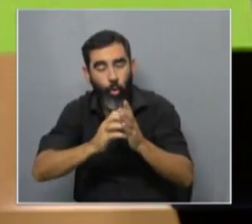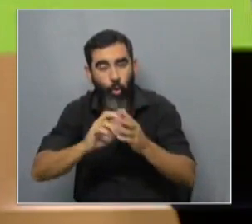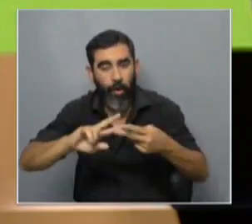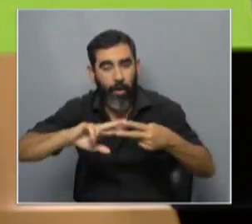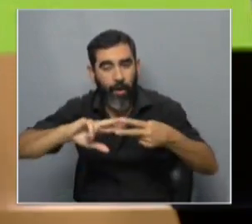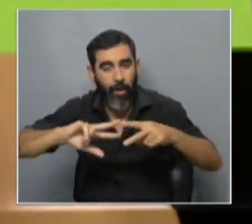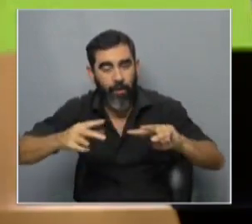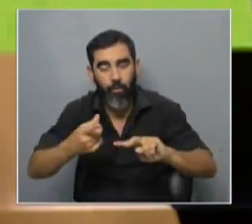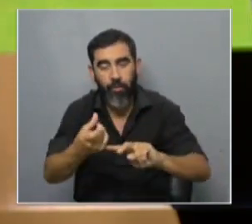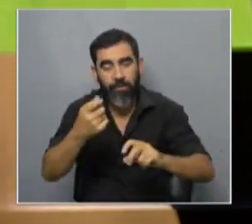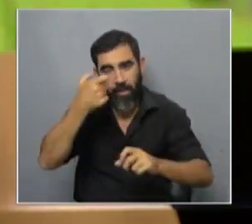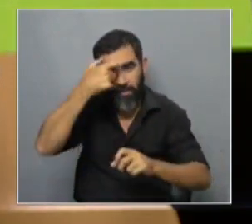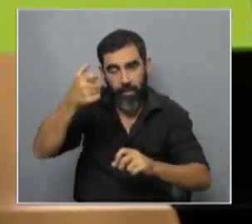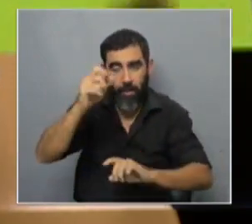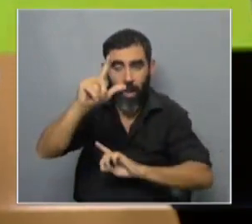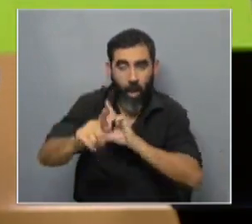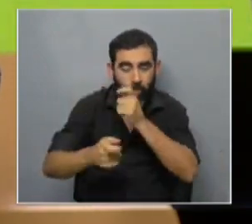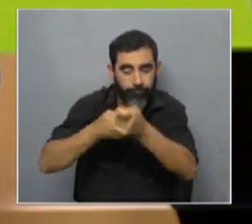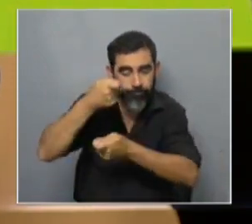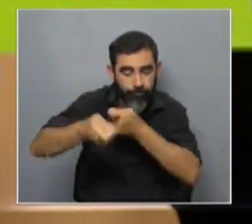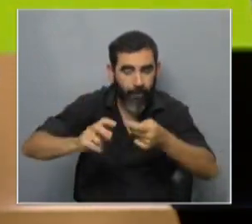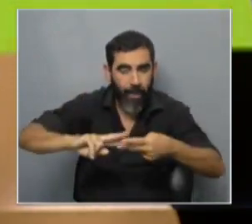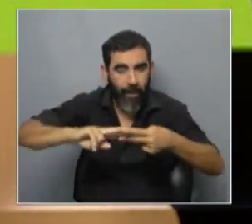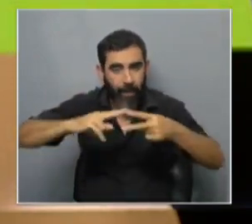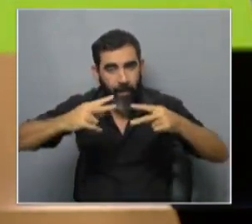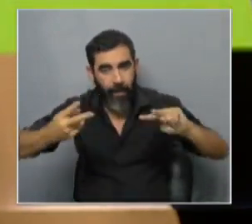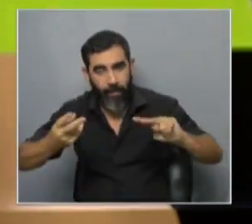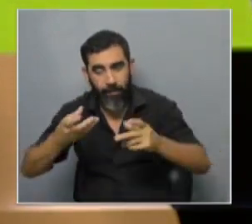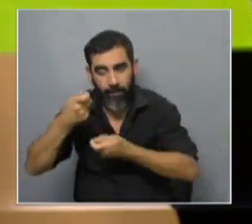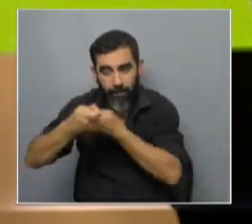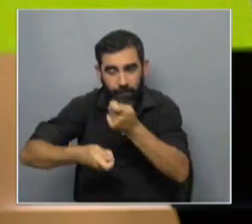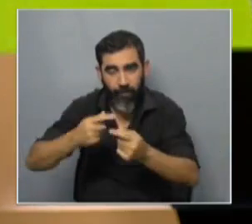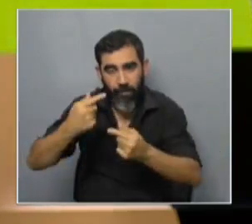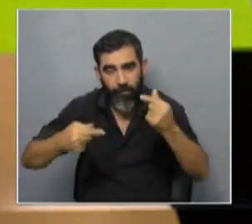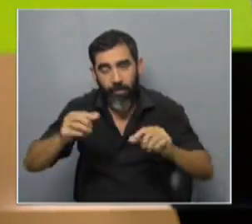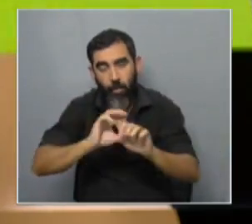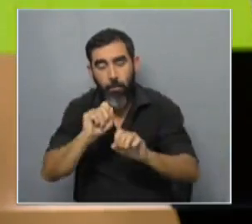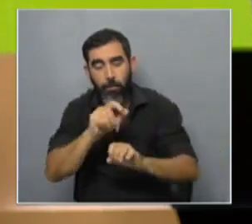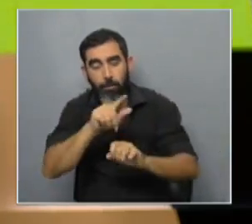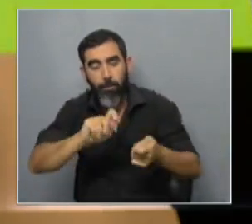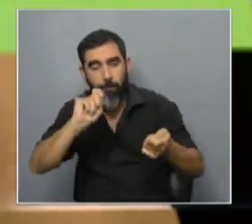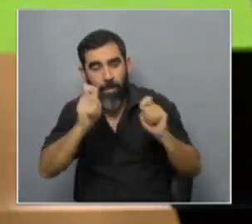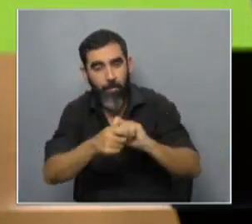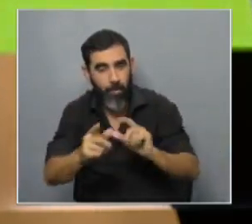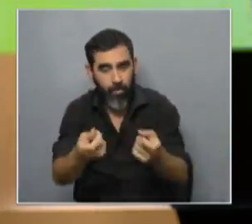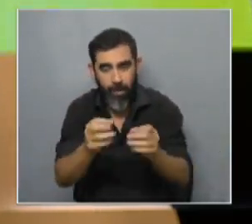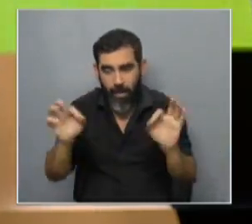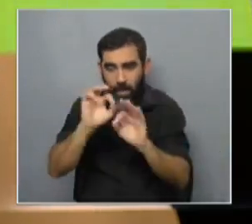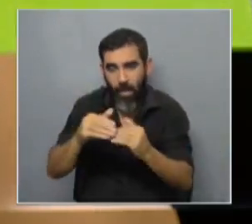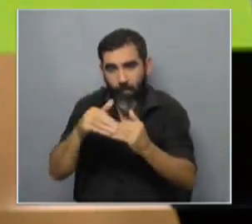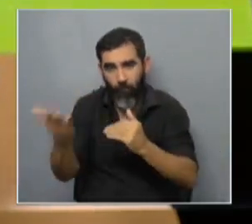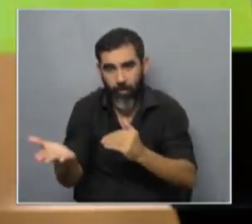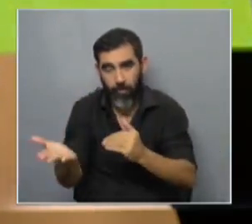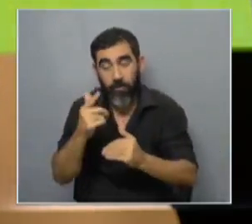técnicas, algunas implican agregar genes de otras especies, otras apuntan a cambiar el propio genoma sin elementos externos.